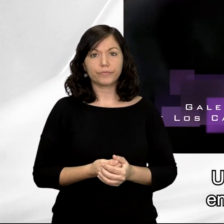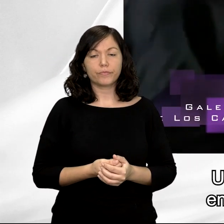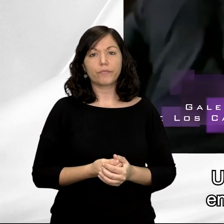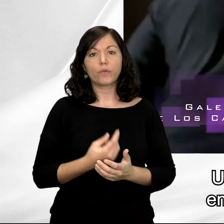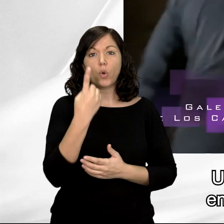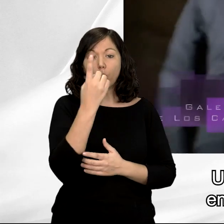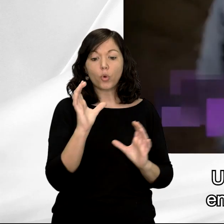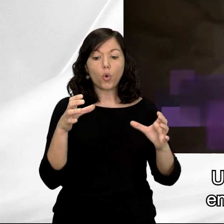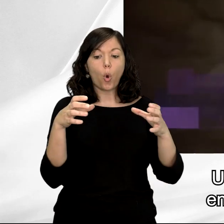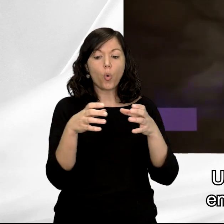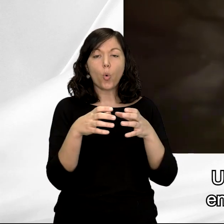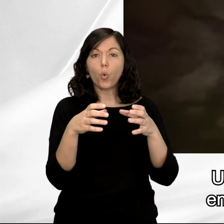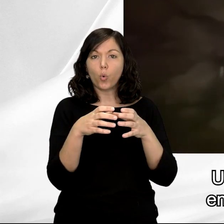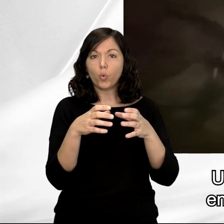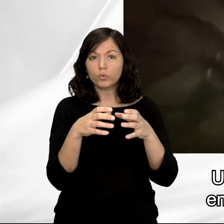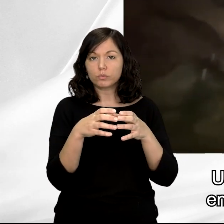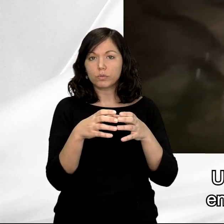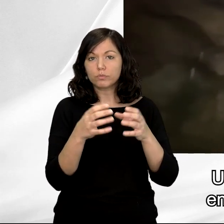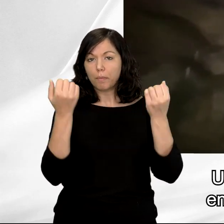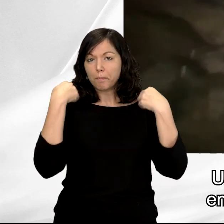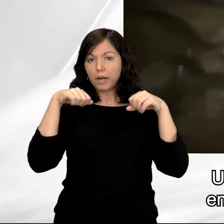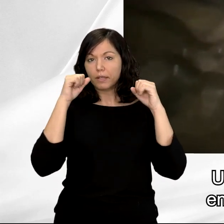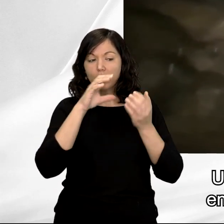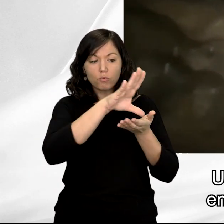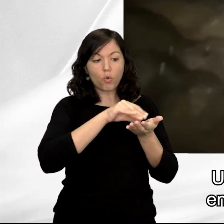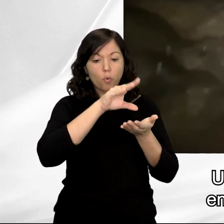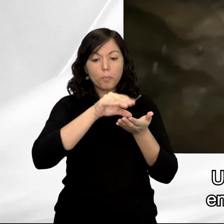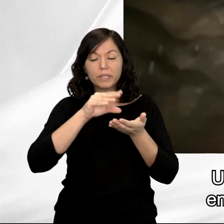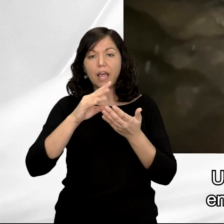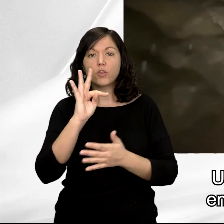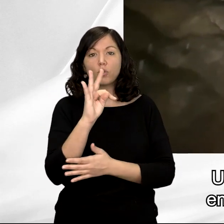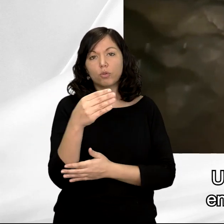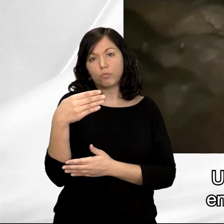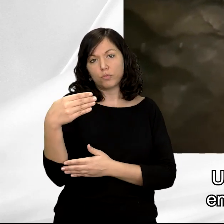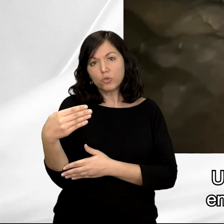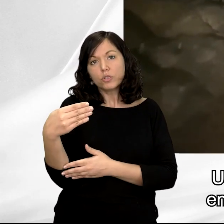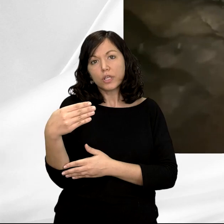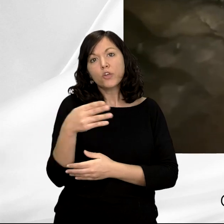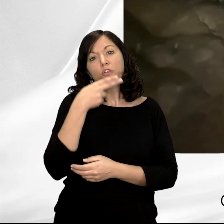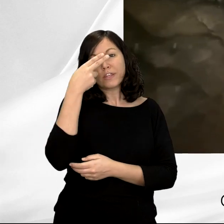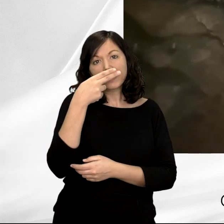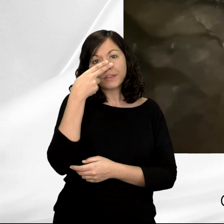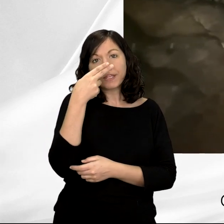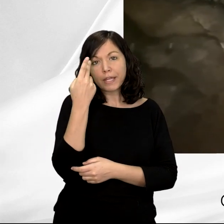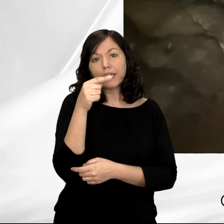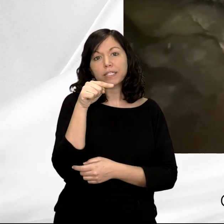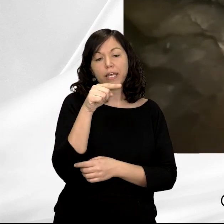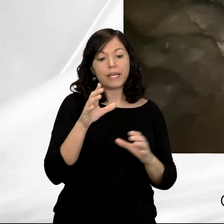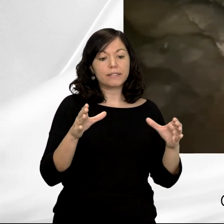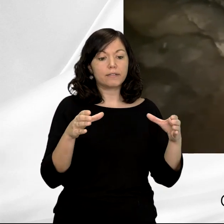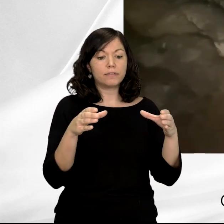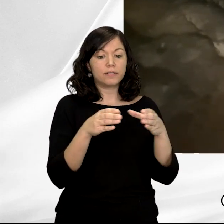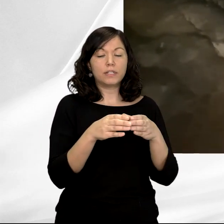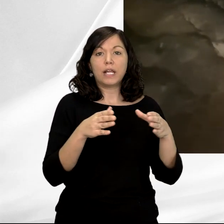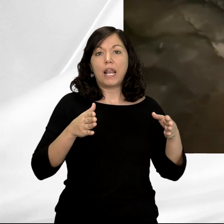Uno de los conjuntos gráficos documentados en Tito Bustillo de mayor interés e importancia es la denominada Galería de